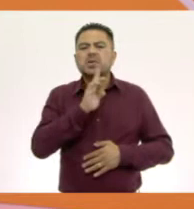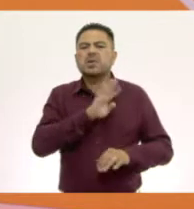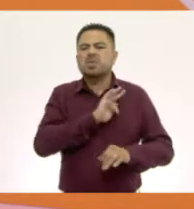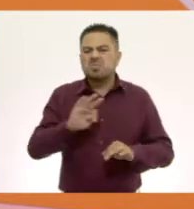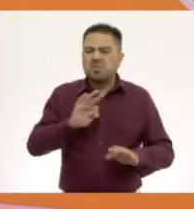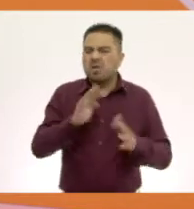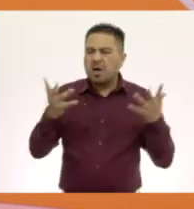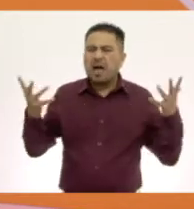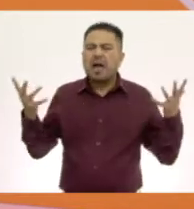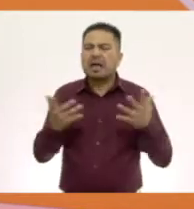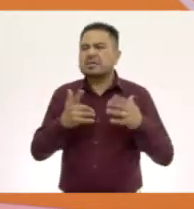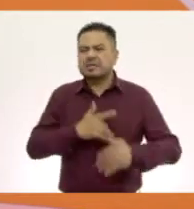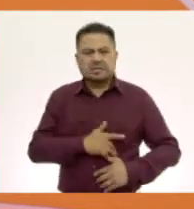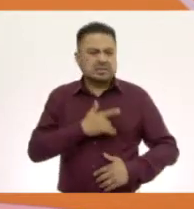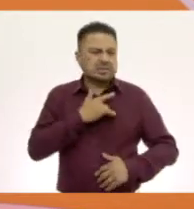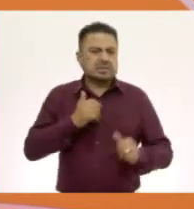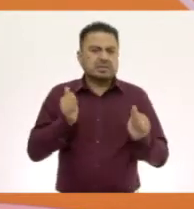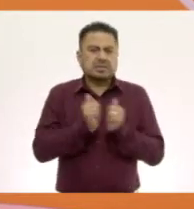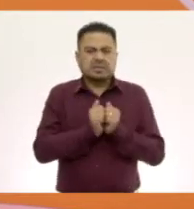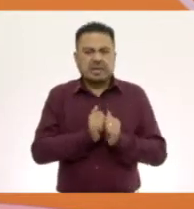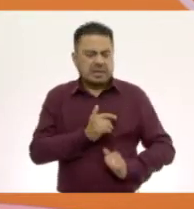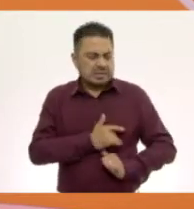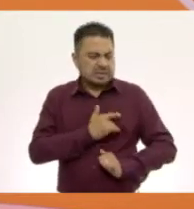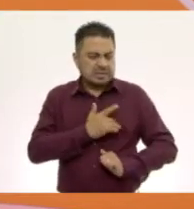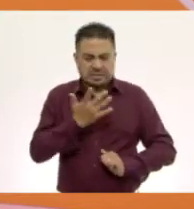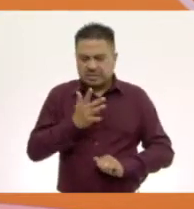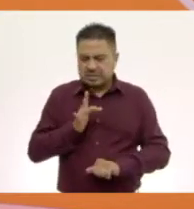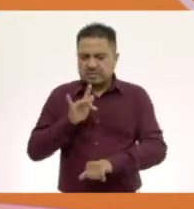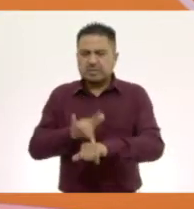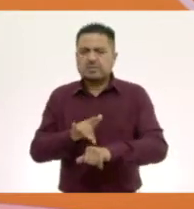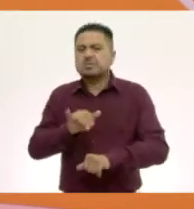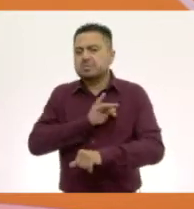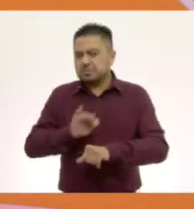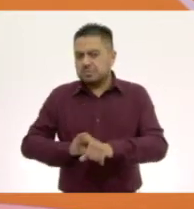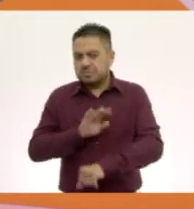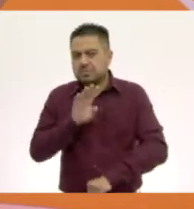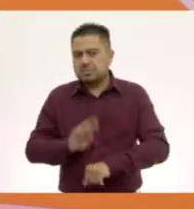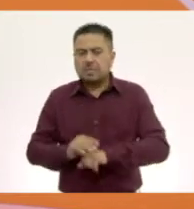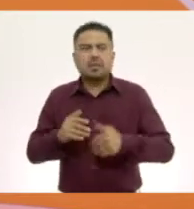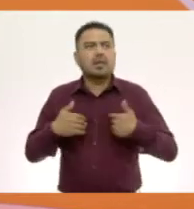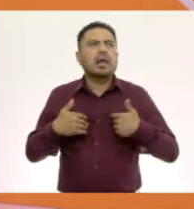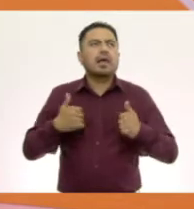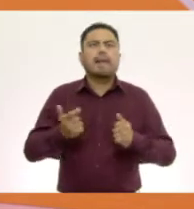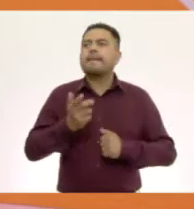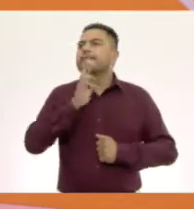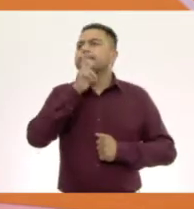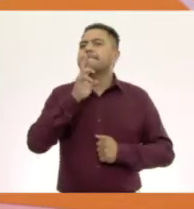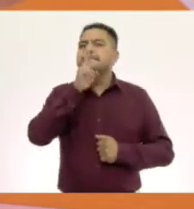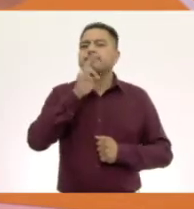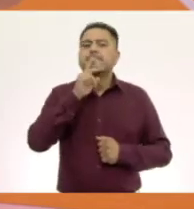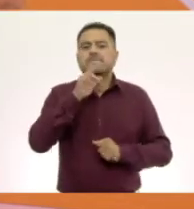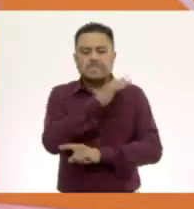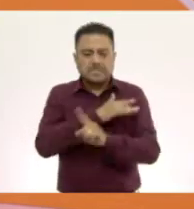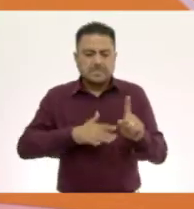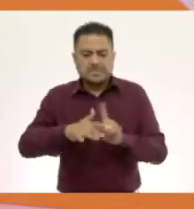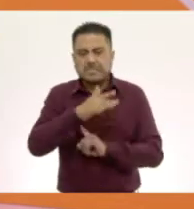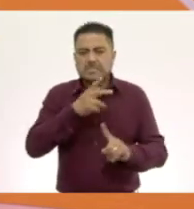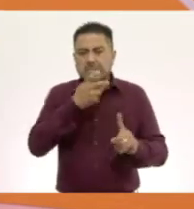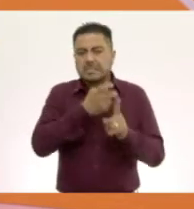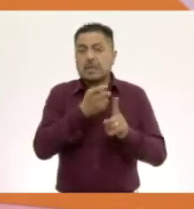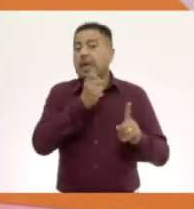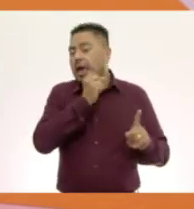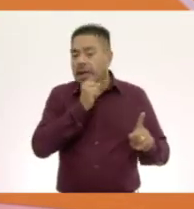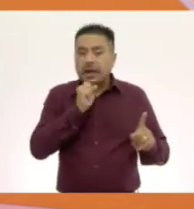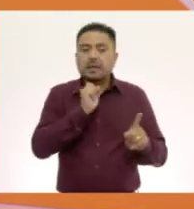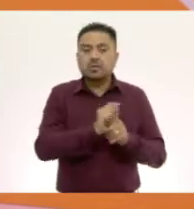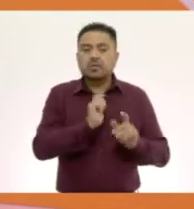podemos sentir con nuestro sentido del tacto, nos va a permitir entender mejor lo que nos rodea y de esa